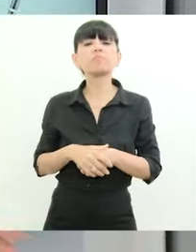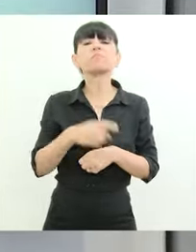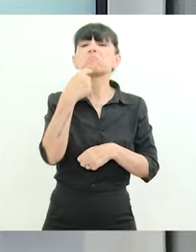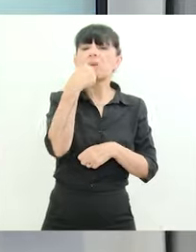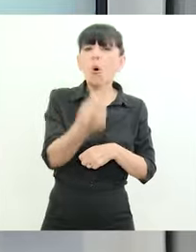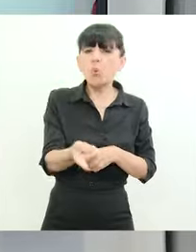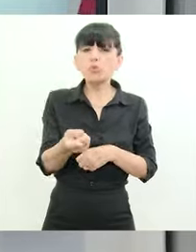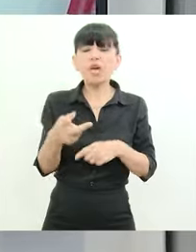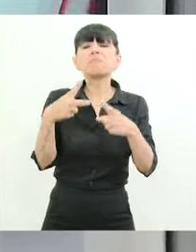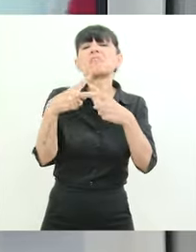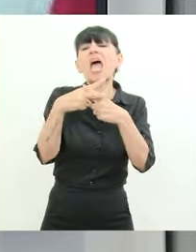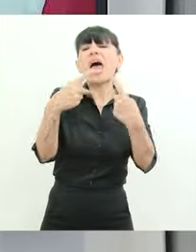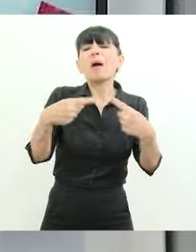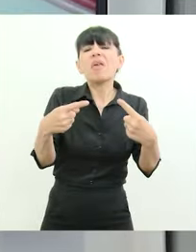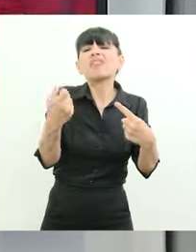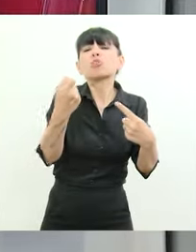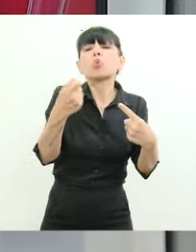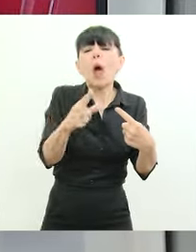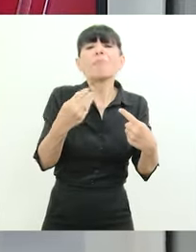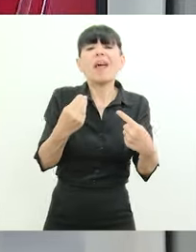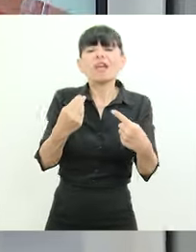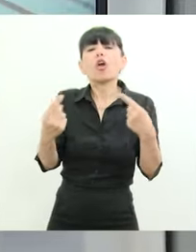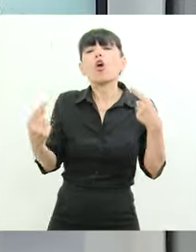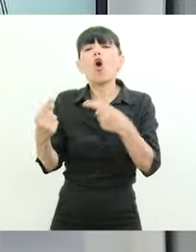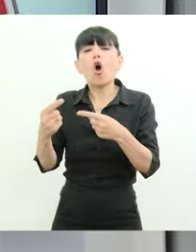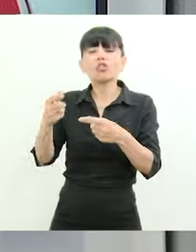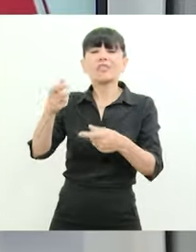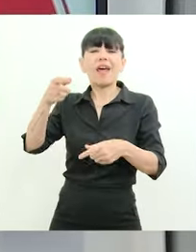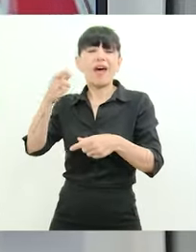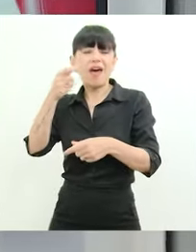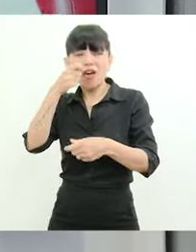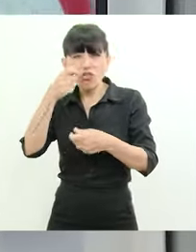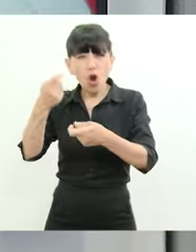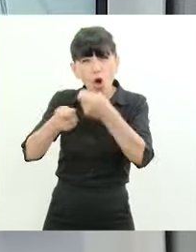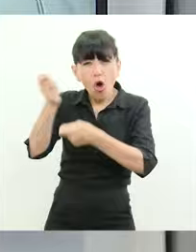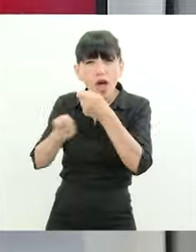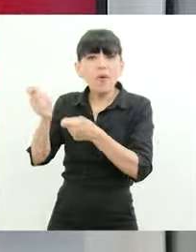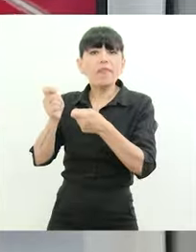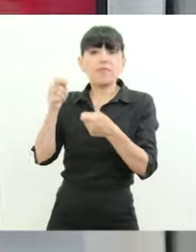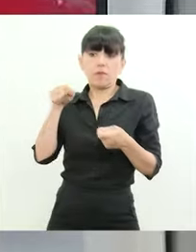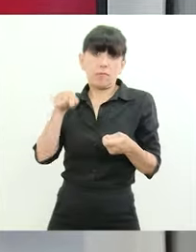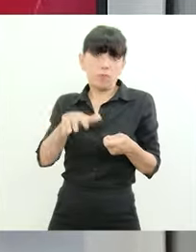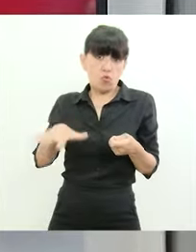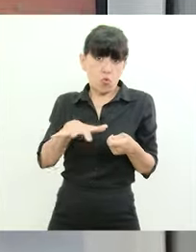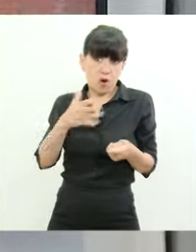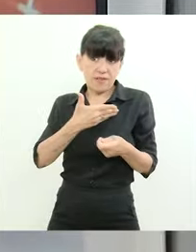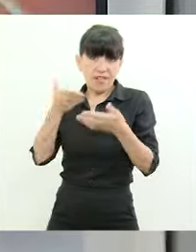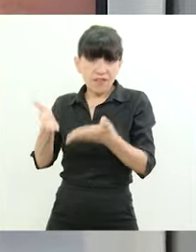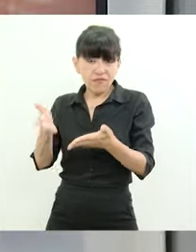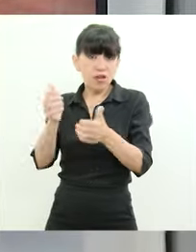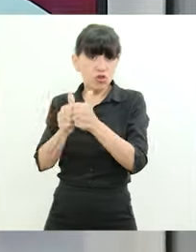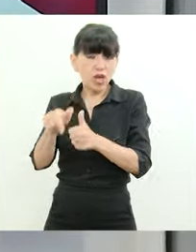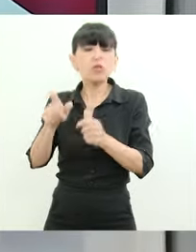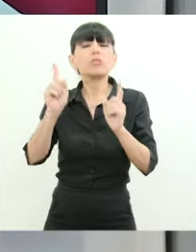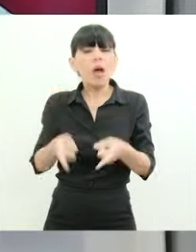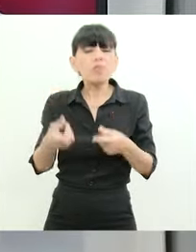herramientas hay para combatir el narcotráfico en la ciudad de Rosario y en nuestra zona y fundamentalmente el